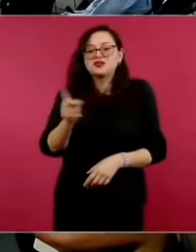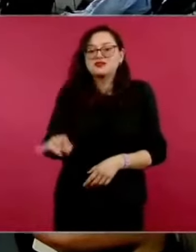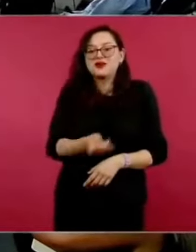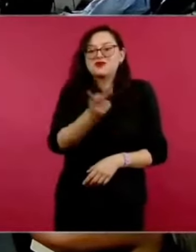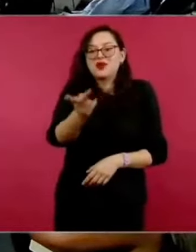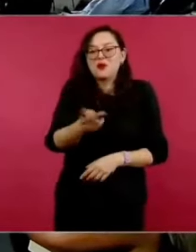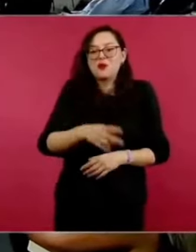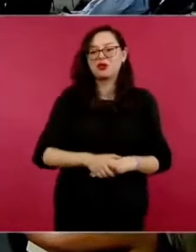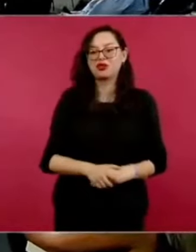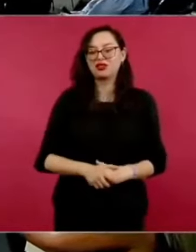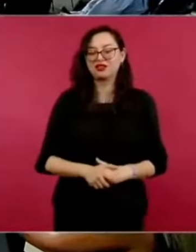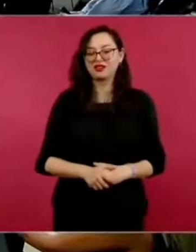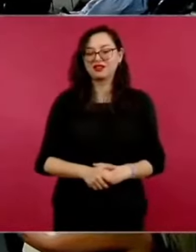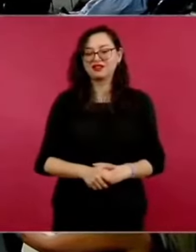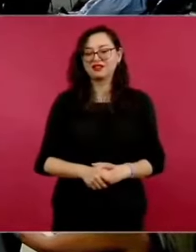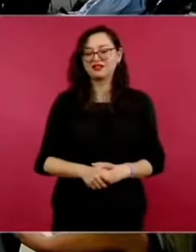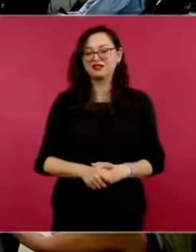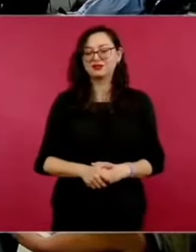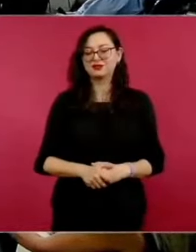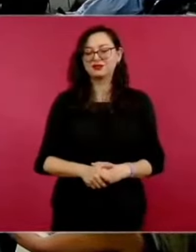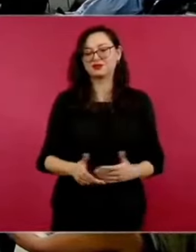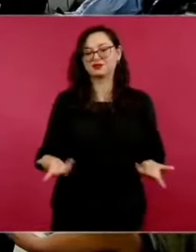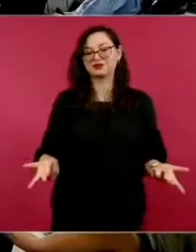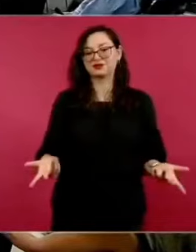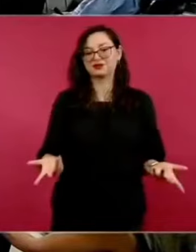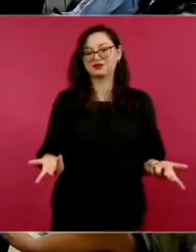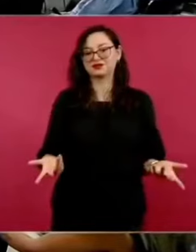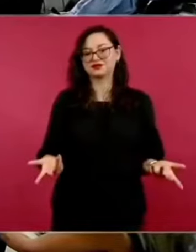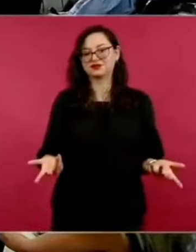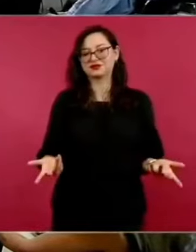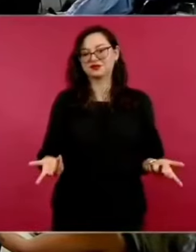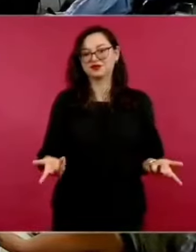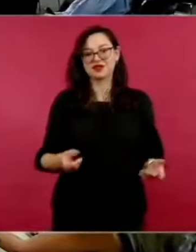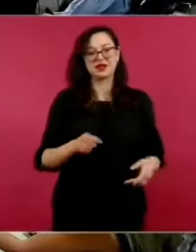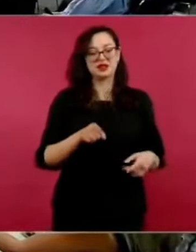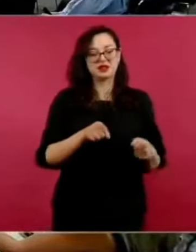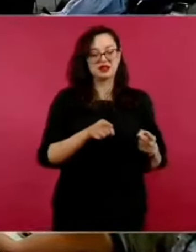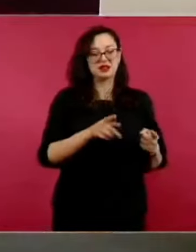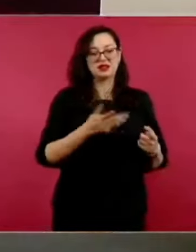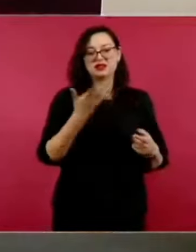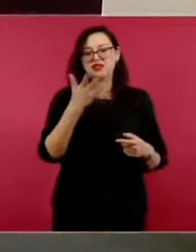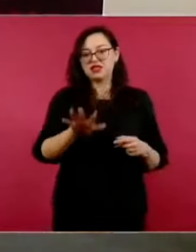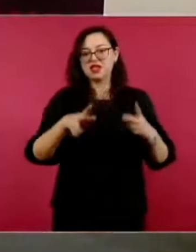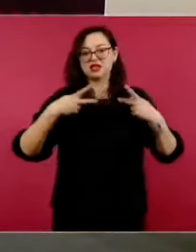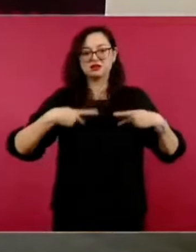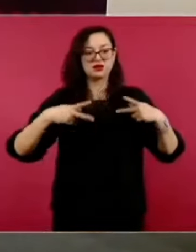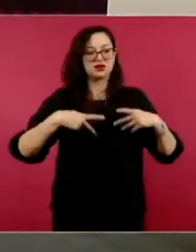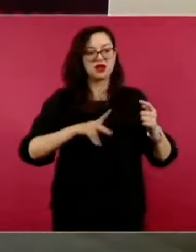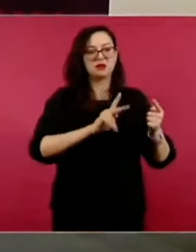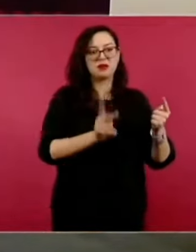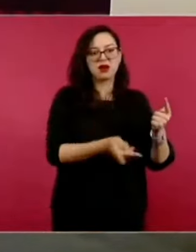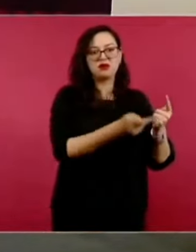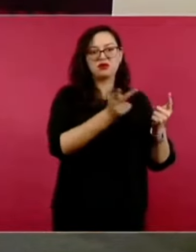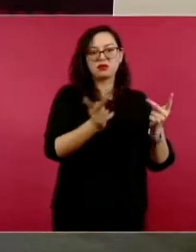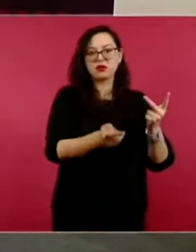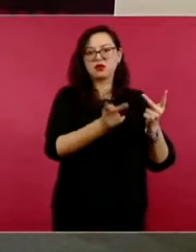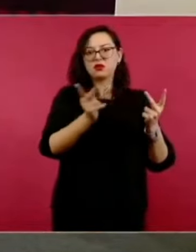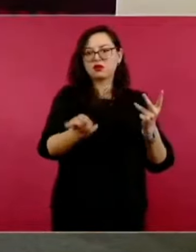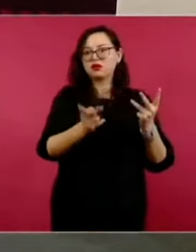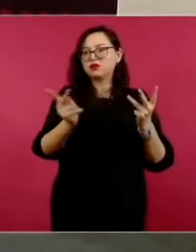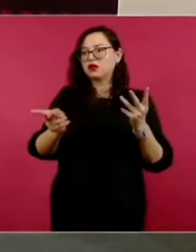preguntan, pueden ustedes hacer una, ¿cómo se llama?, para hablar físico,